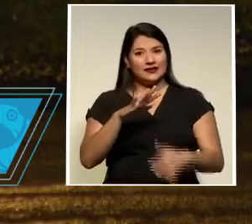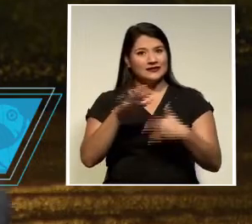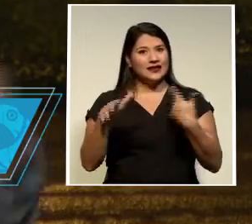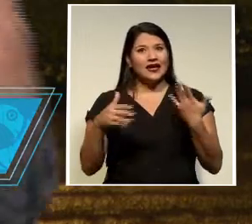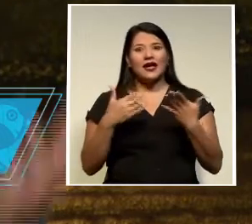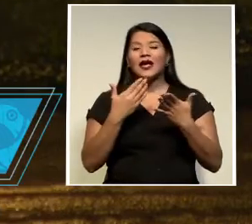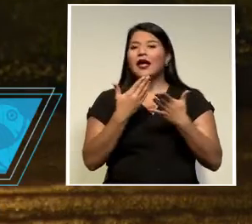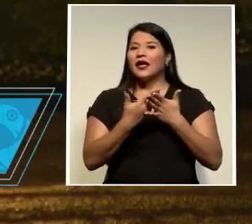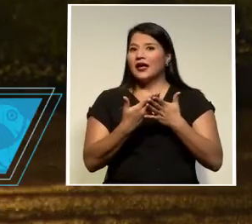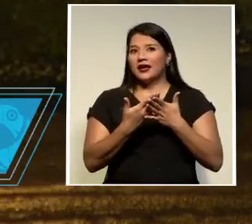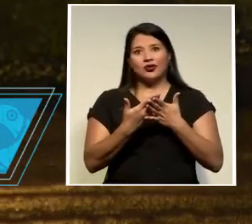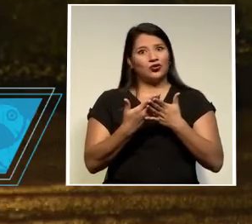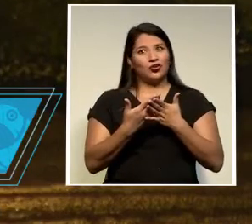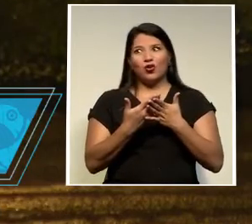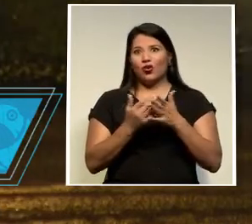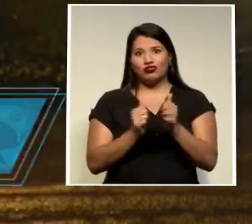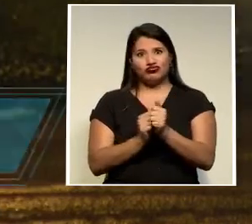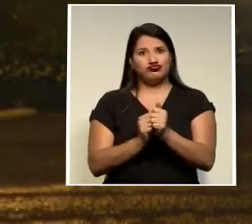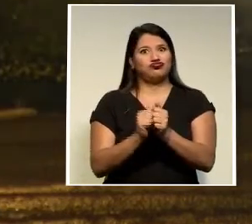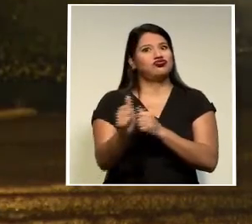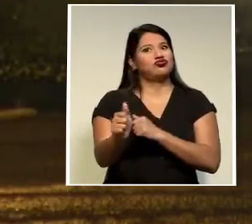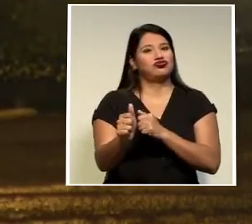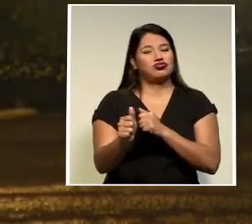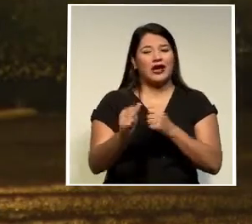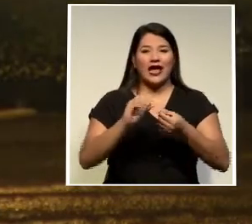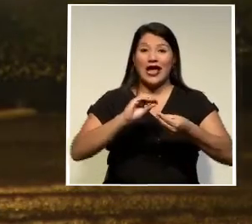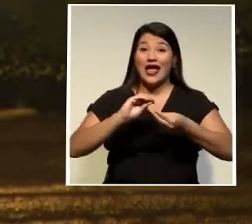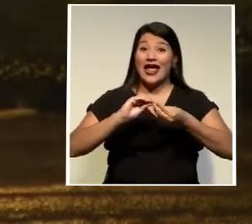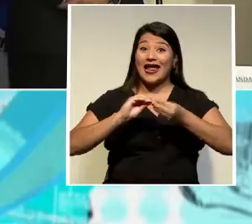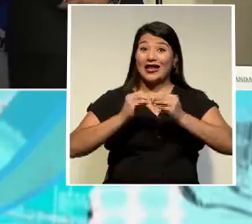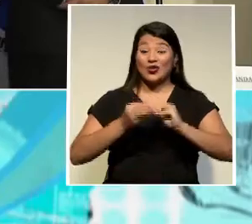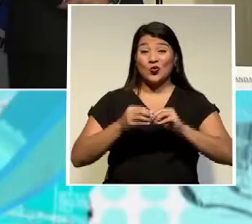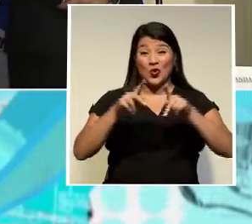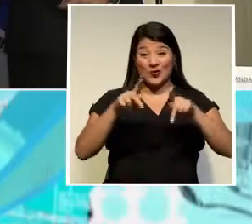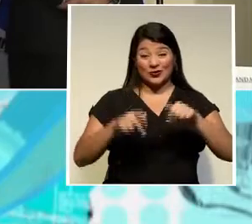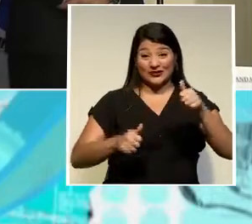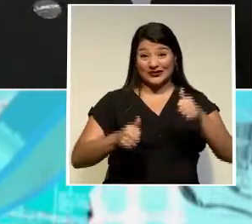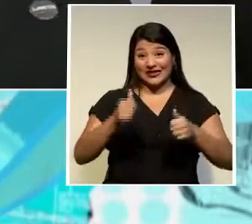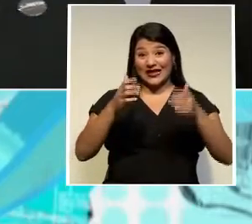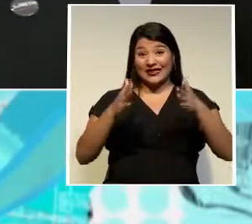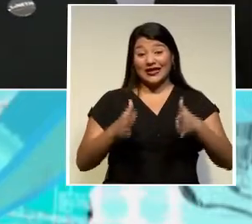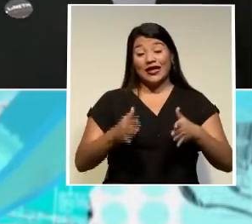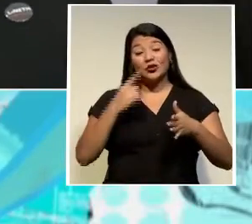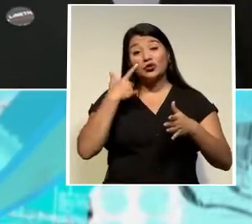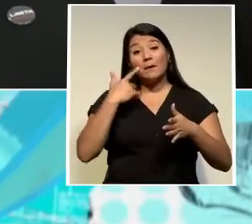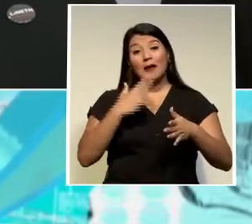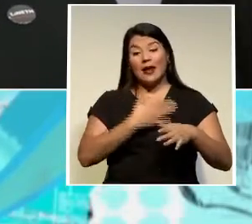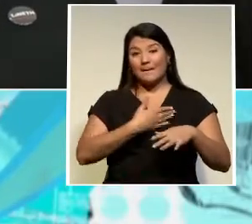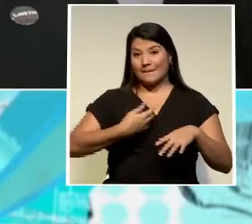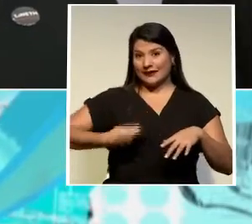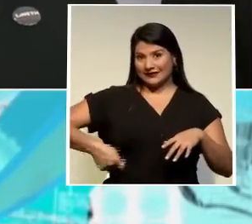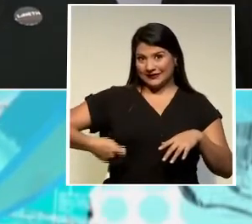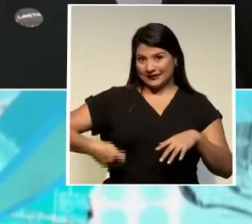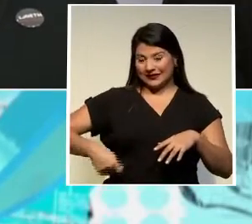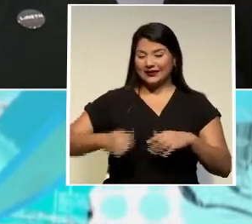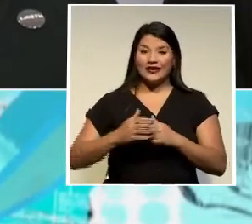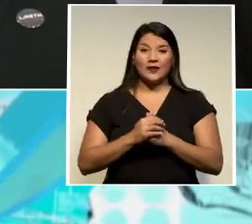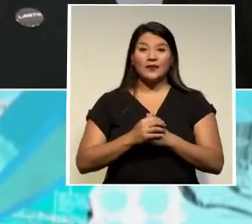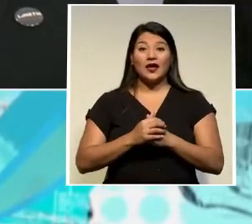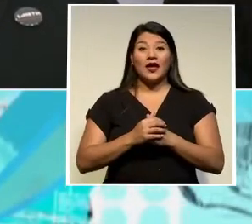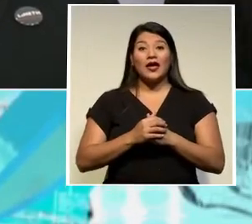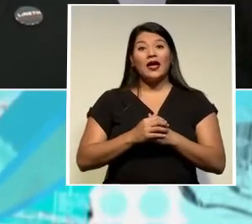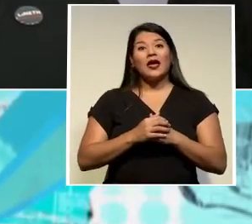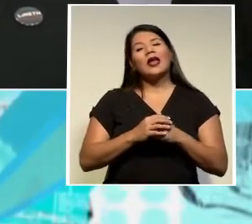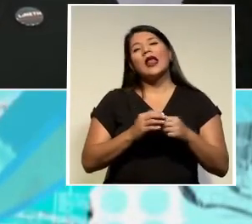va a romper los récords que existen hasta hoy en cuanto a las inscripciones de candidatos presidenciales la misma es del